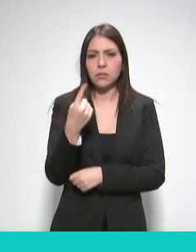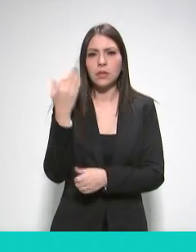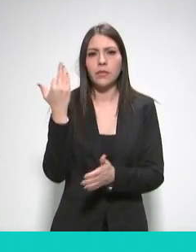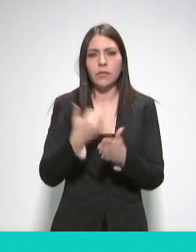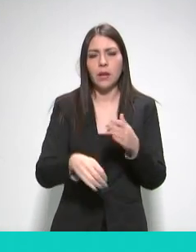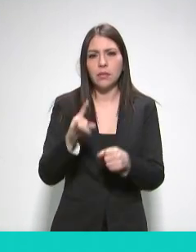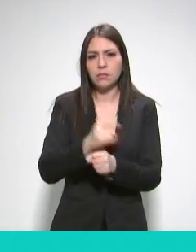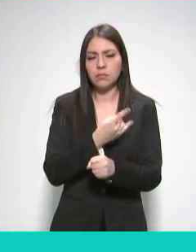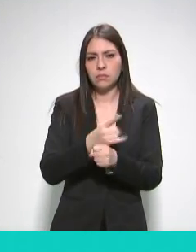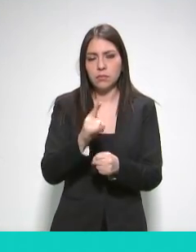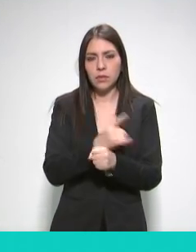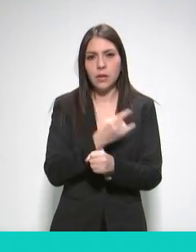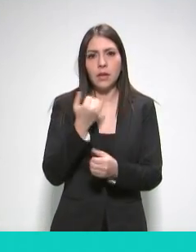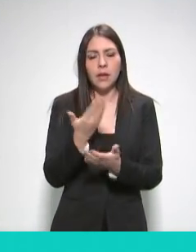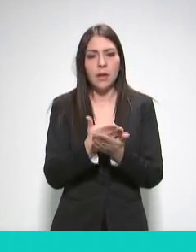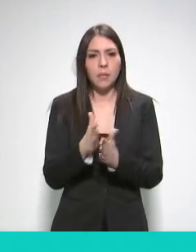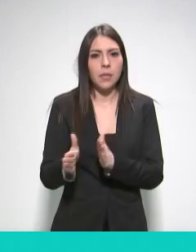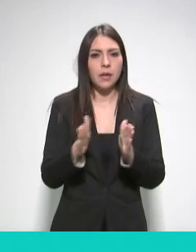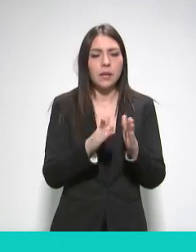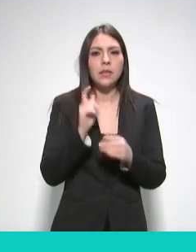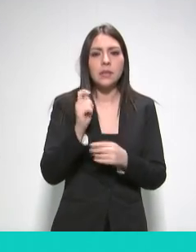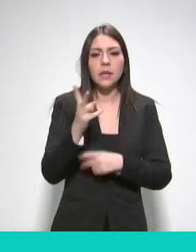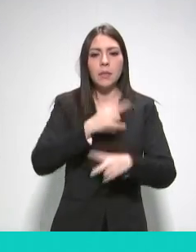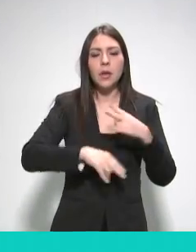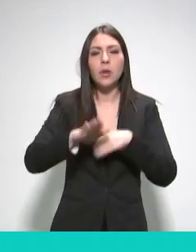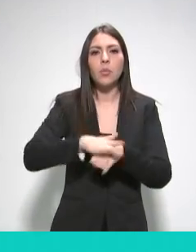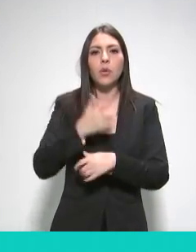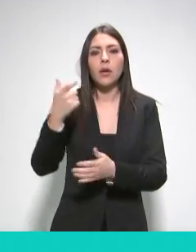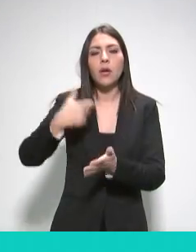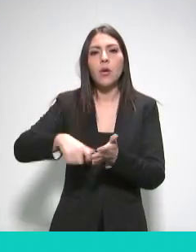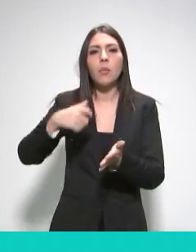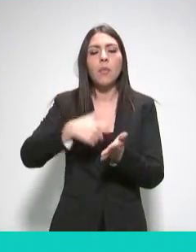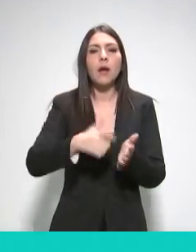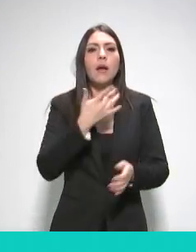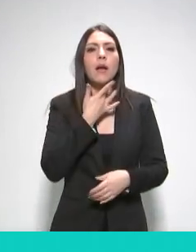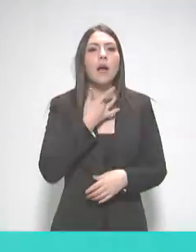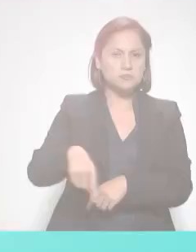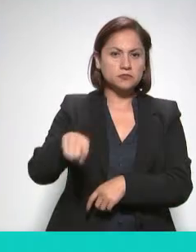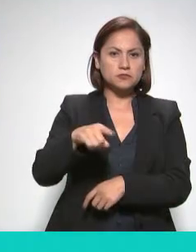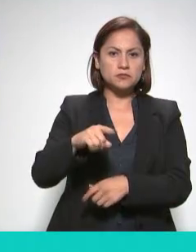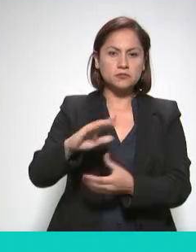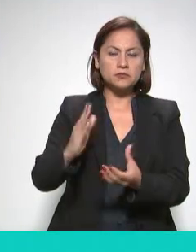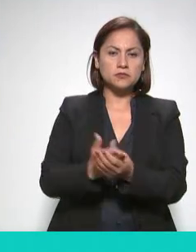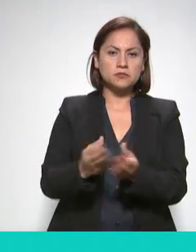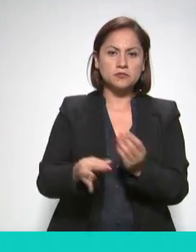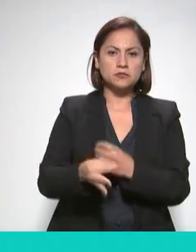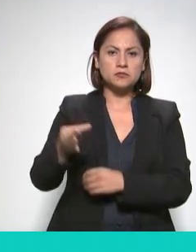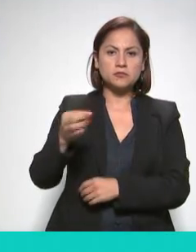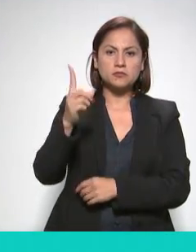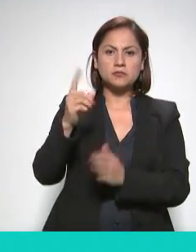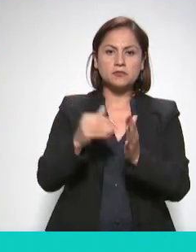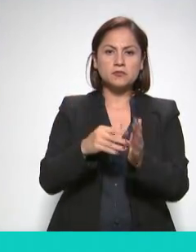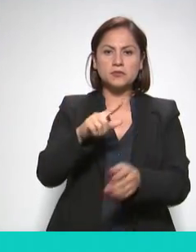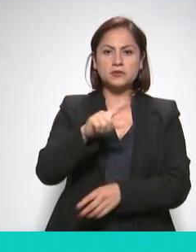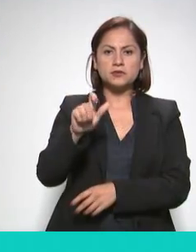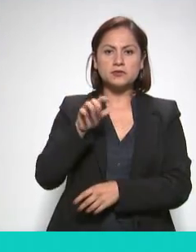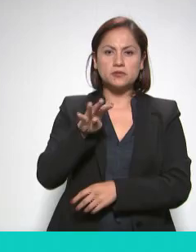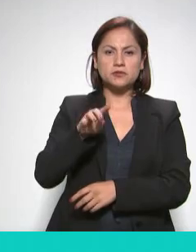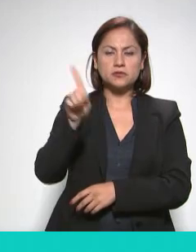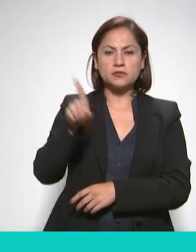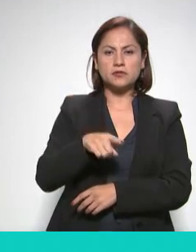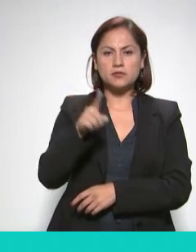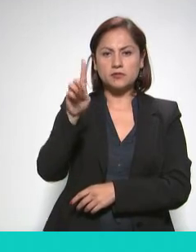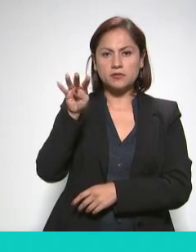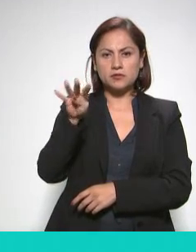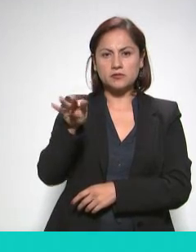volumétricos y derivadas de la presunta compra de gasolina de forma ilegal. El asunto versa a través de una solicitud de acceso,